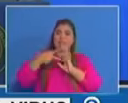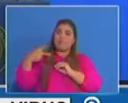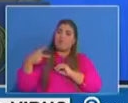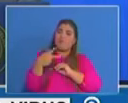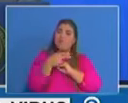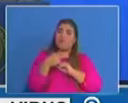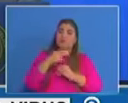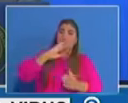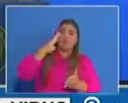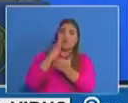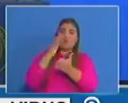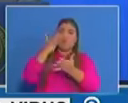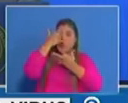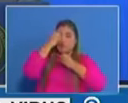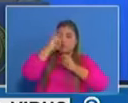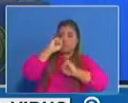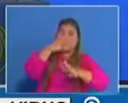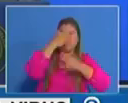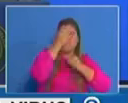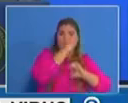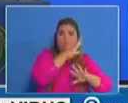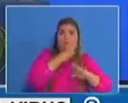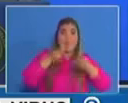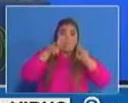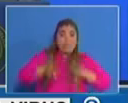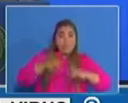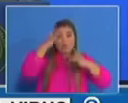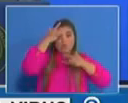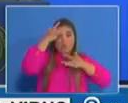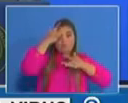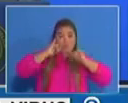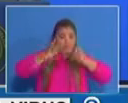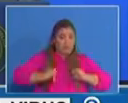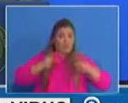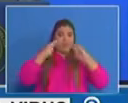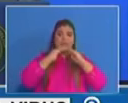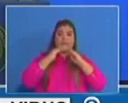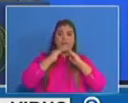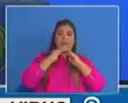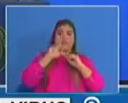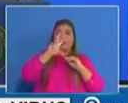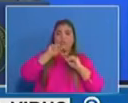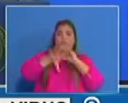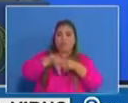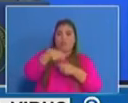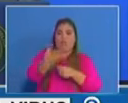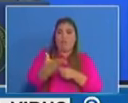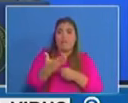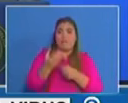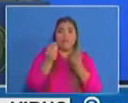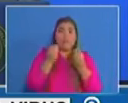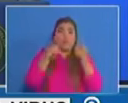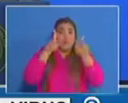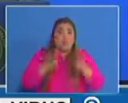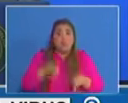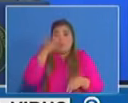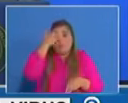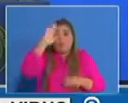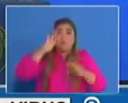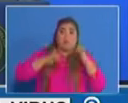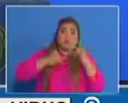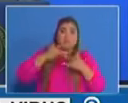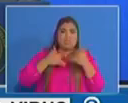embargo lo que vemos es que el comportamiento y nuevamente aquí está estimado con base en la fecha de inicio de síntomas